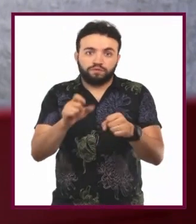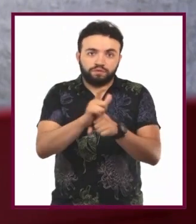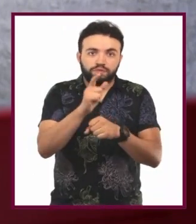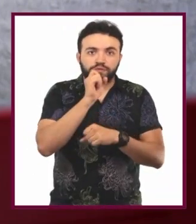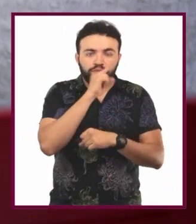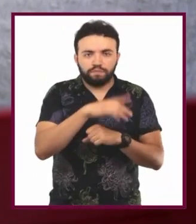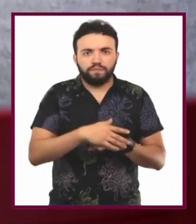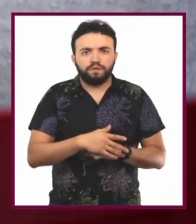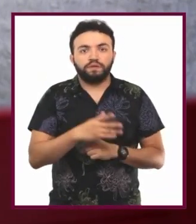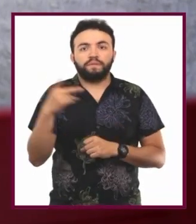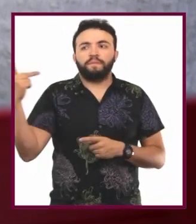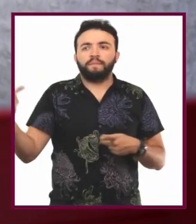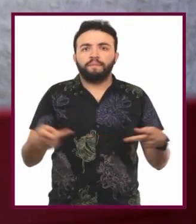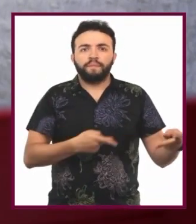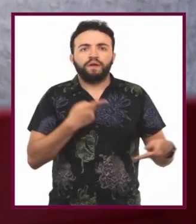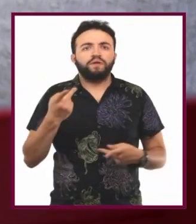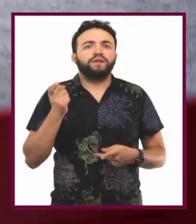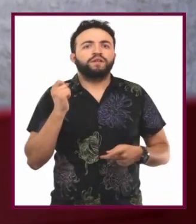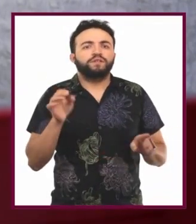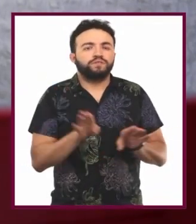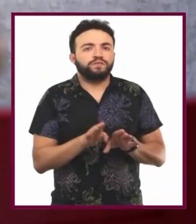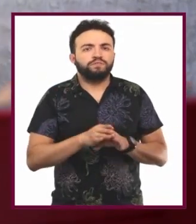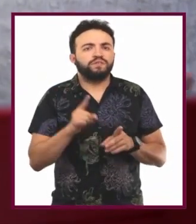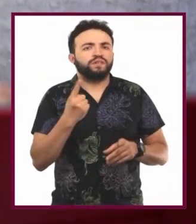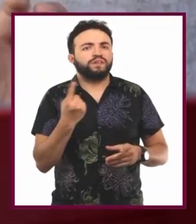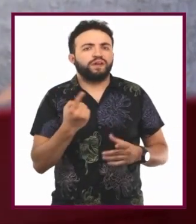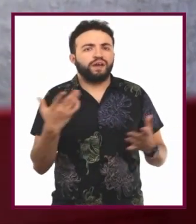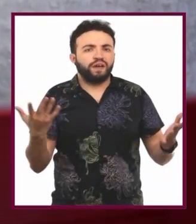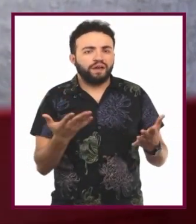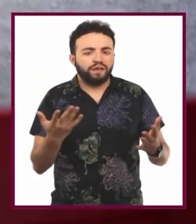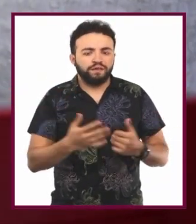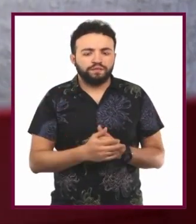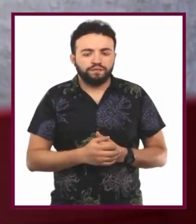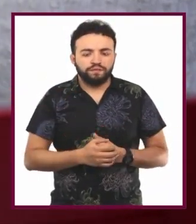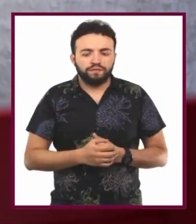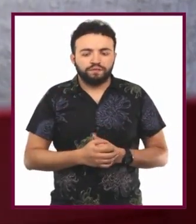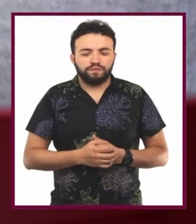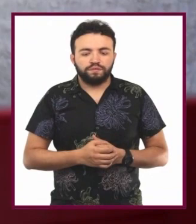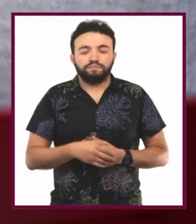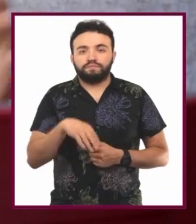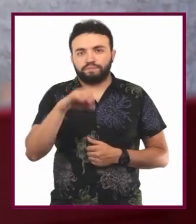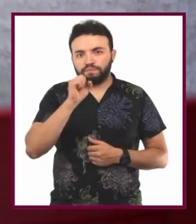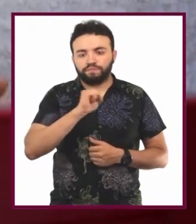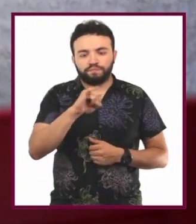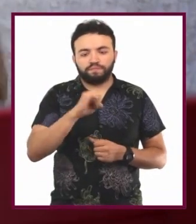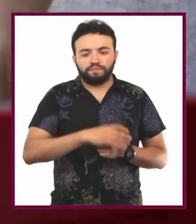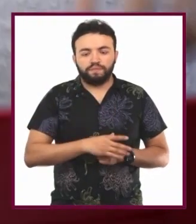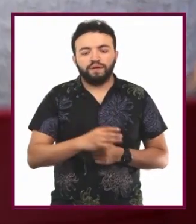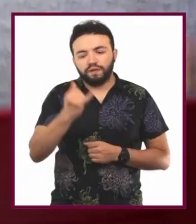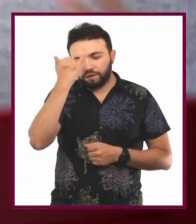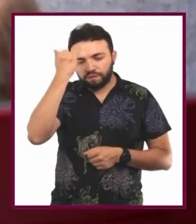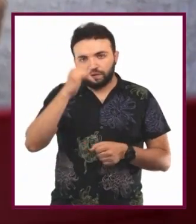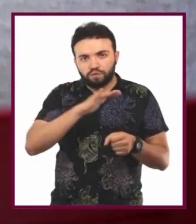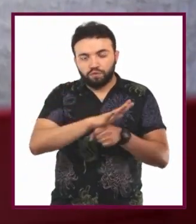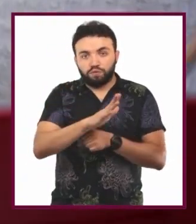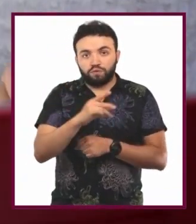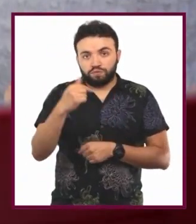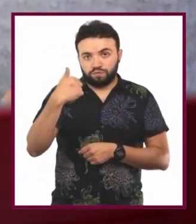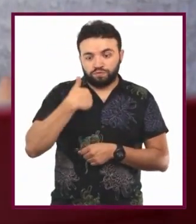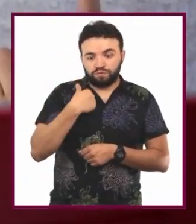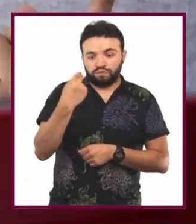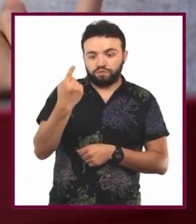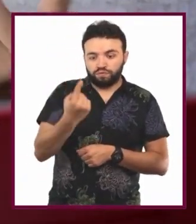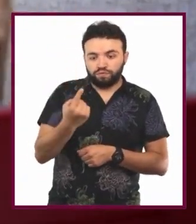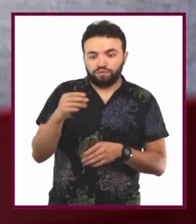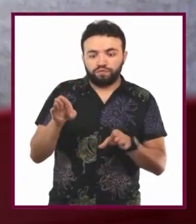trata de cuestionar lo que hacemos y lo que valoramos desde una perspectiva novedosa. Sí, la idea es que uno sean los